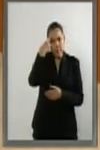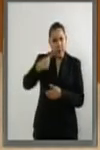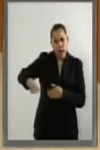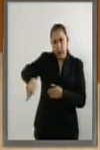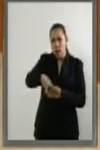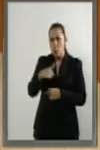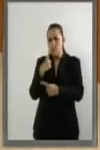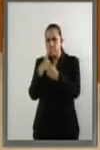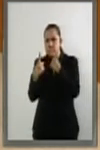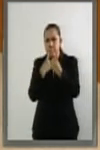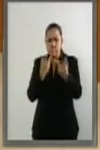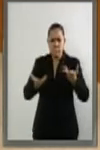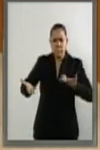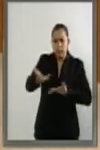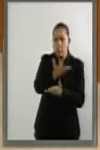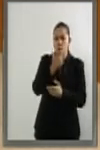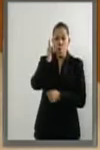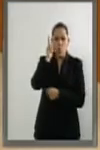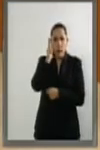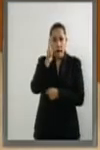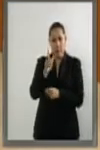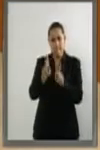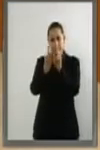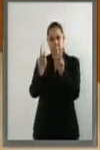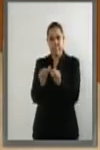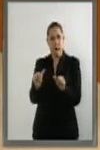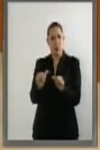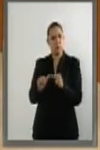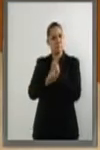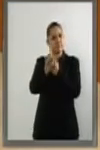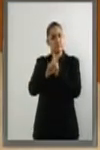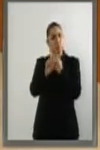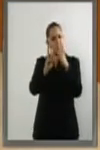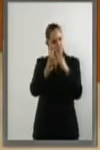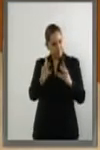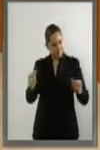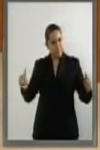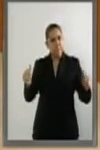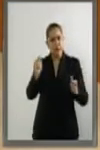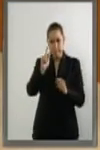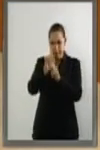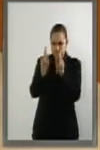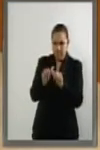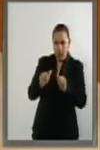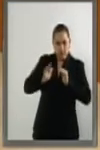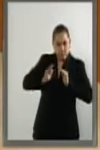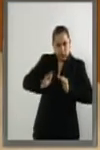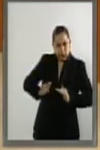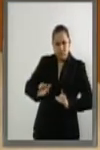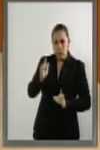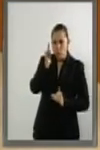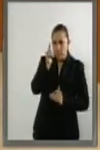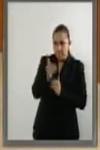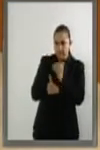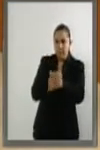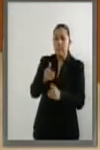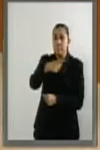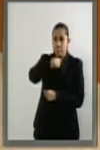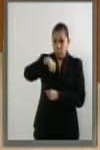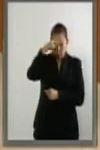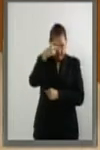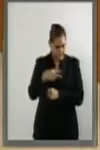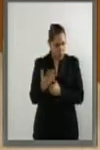pacífica y democrática del conflicto, ofreciendo su absoluta disposición para